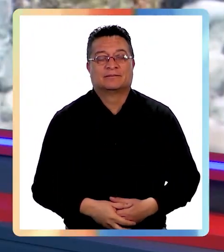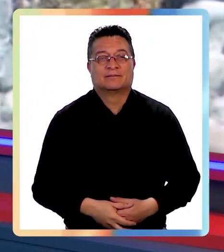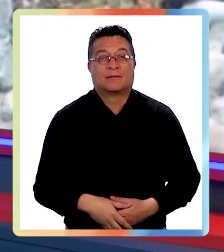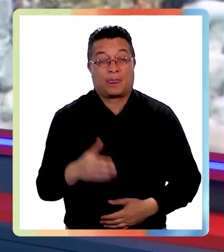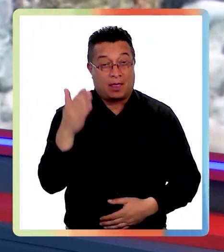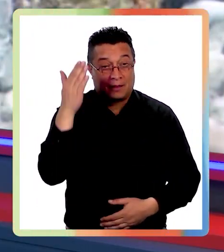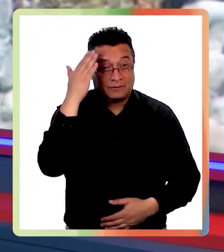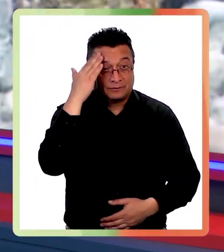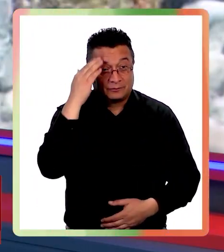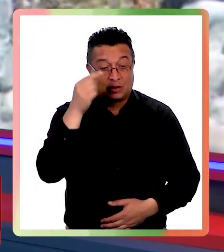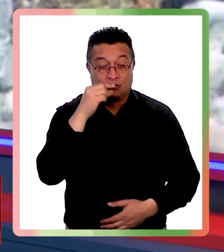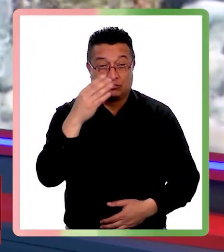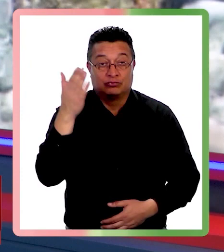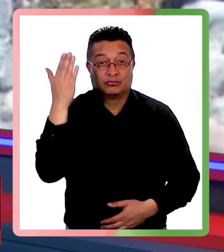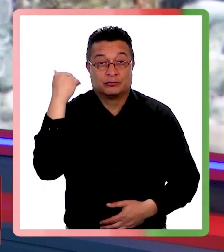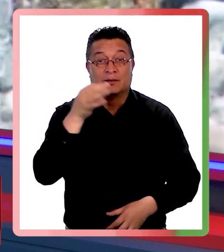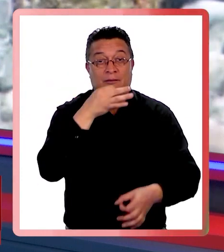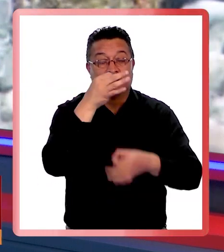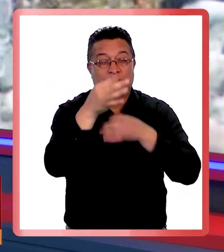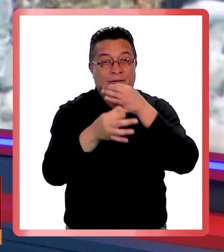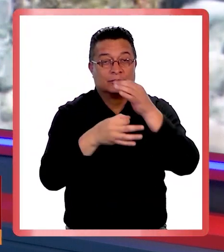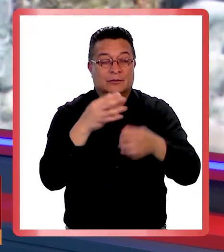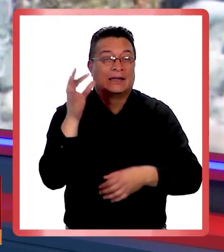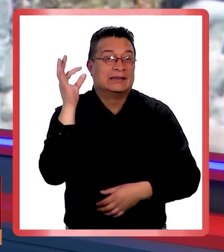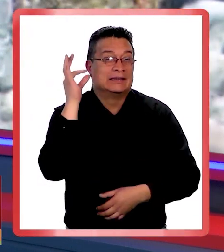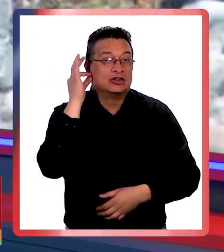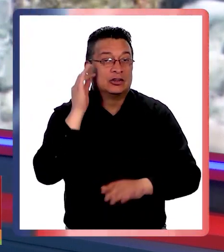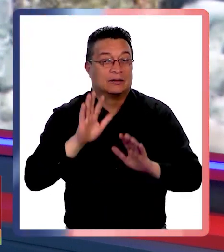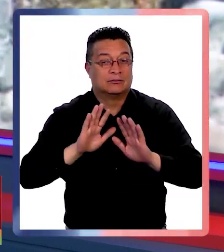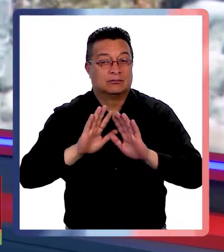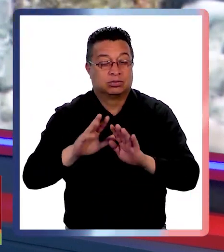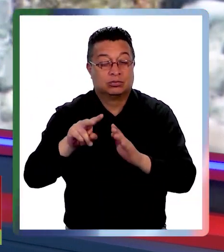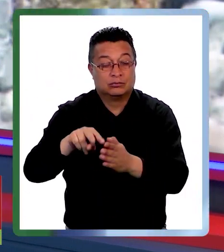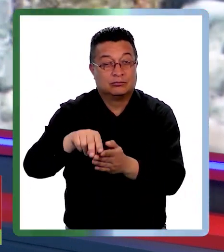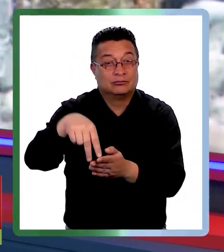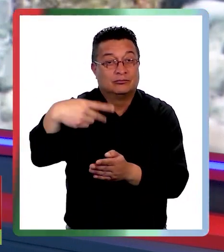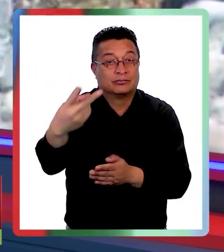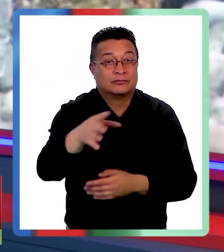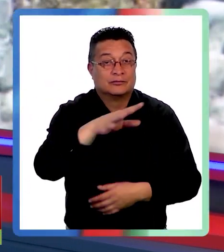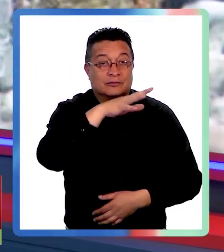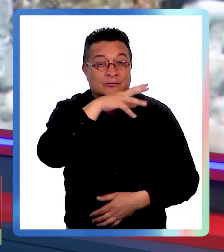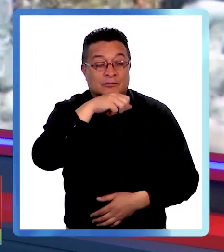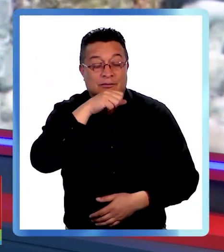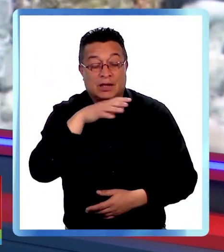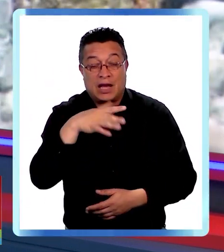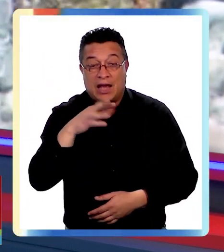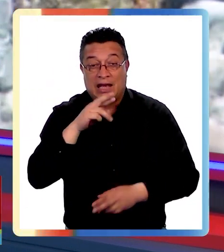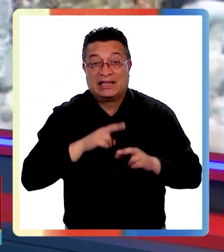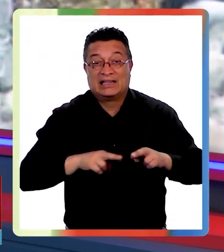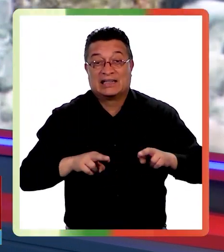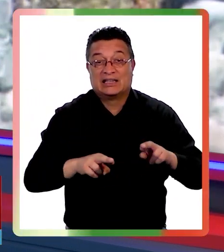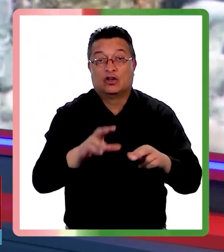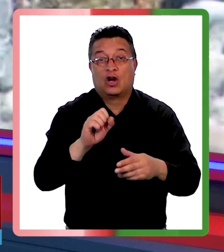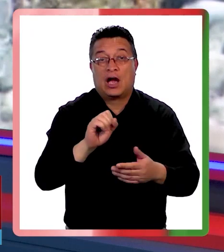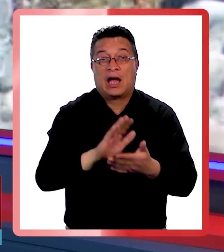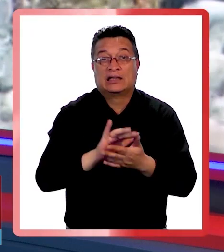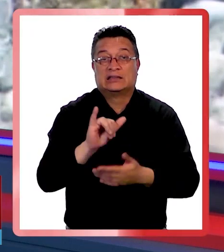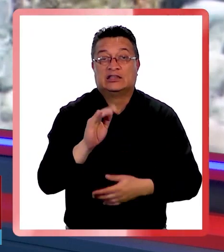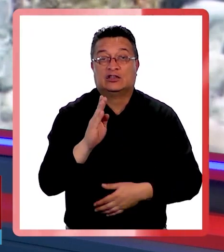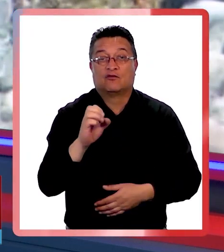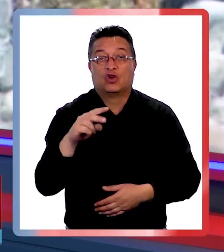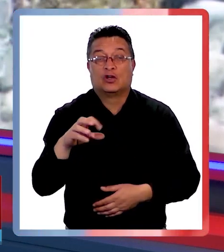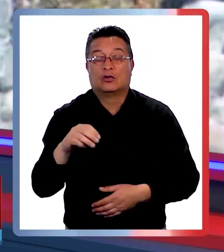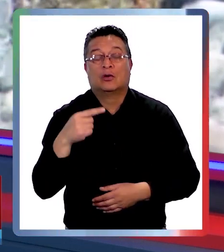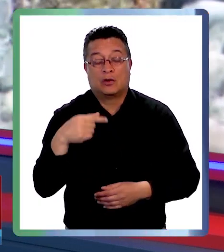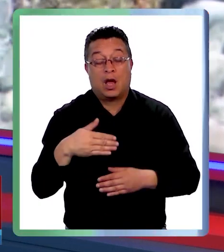Recordemos que hace unos días les contamos que una señora empujó a un adulto mayor haciéndolo caer al río Archibueno. El caso